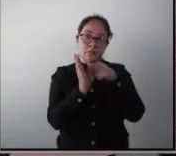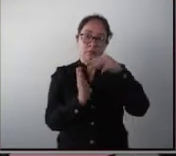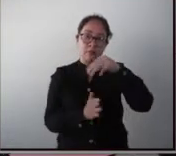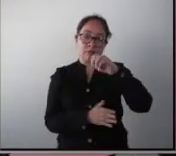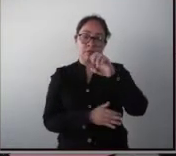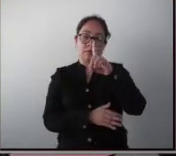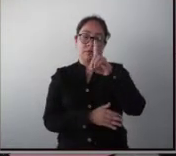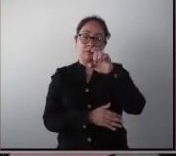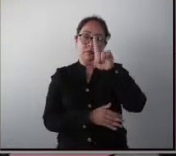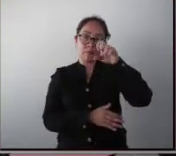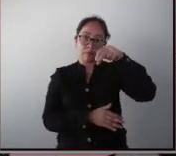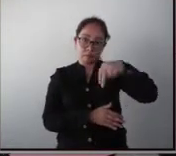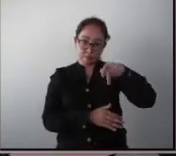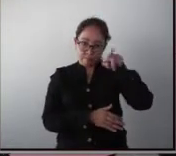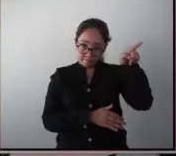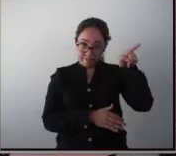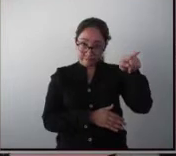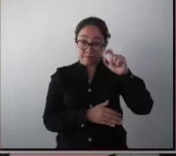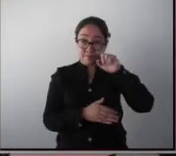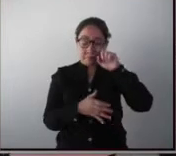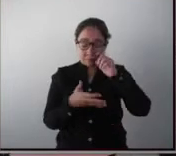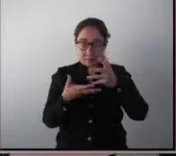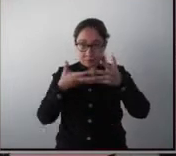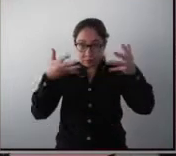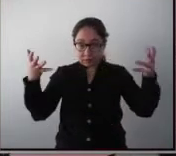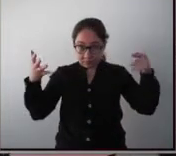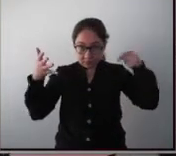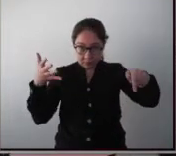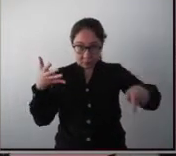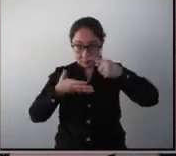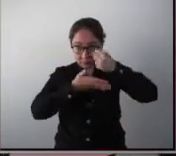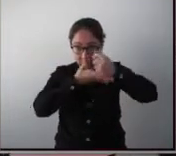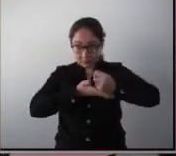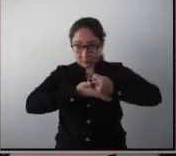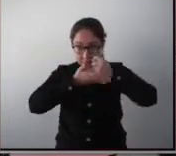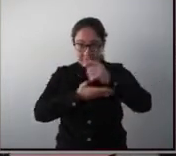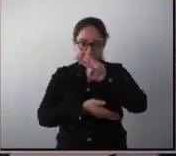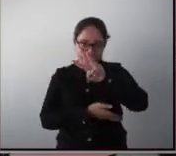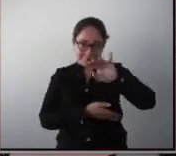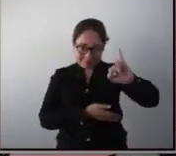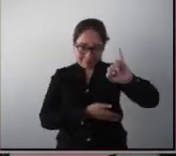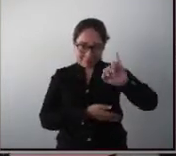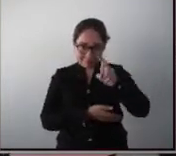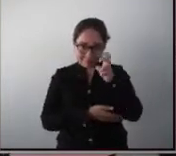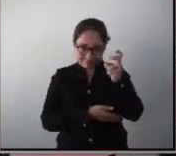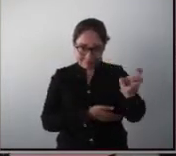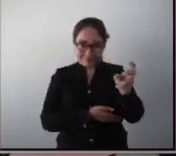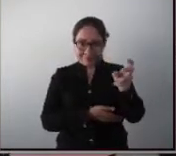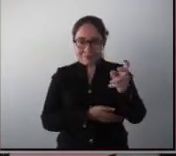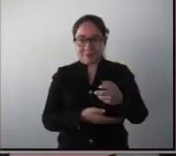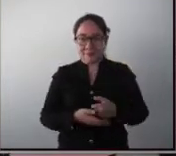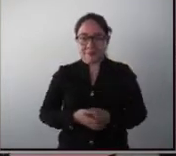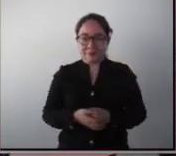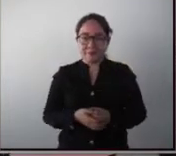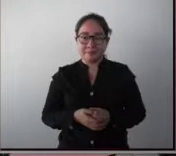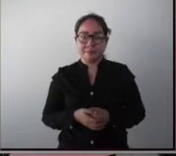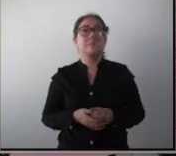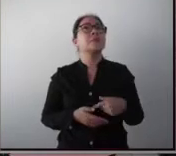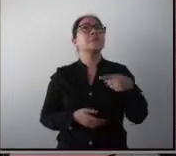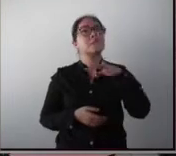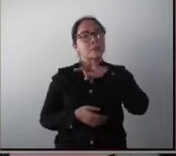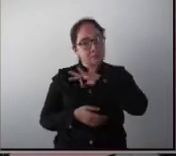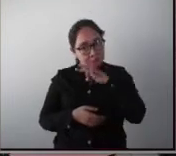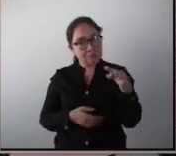Y ellos se quedaron con la terapia, le llaman terapia WIF, en donde se pudo